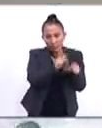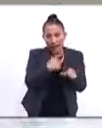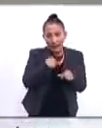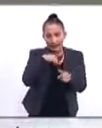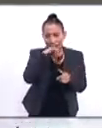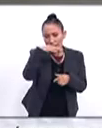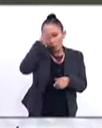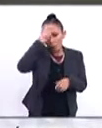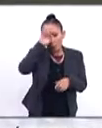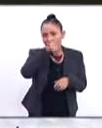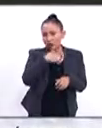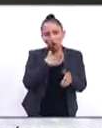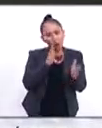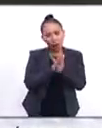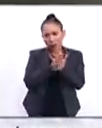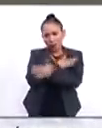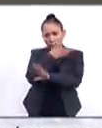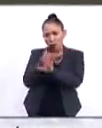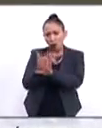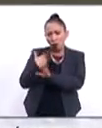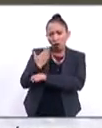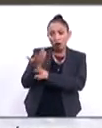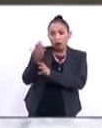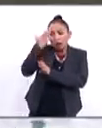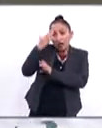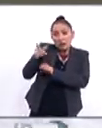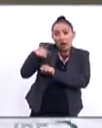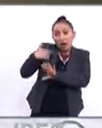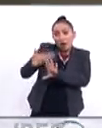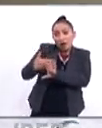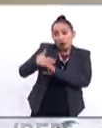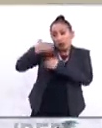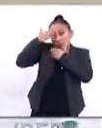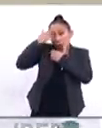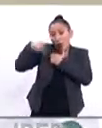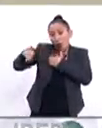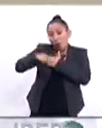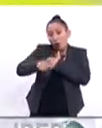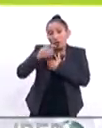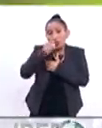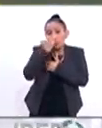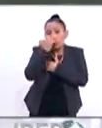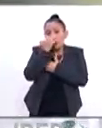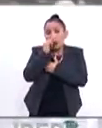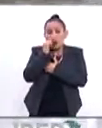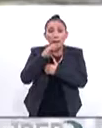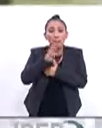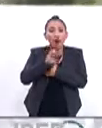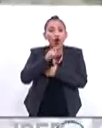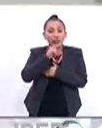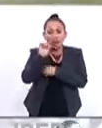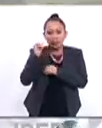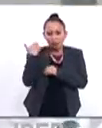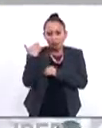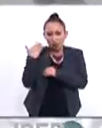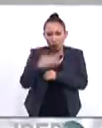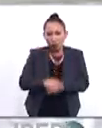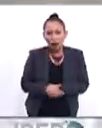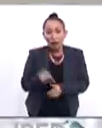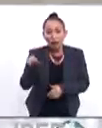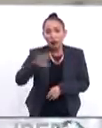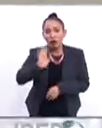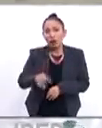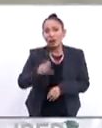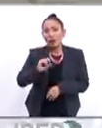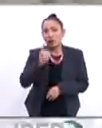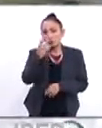en la isla no participó y desconocía sobre el atentado terrorista a una academia de policías en Bogotá en recientes días en el